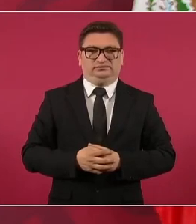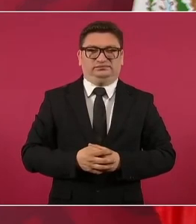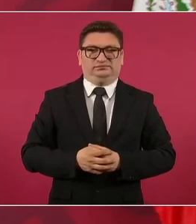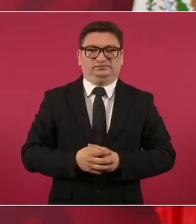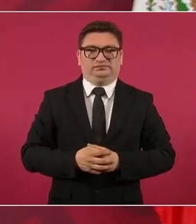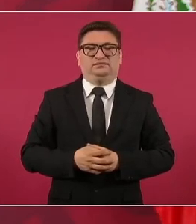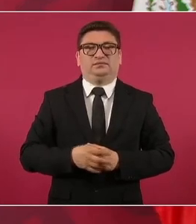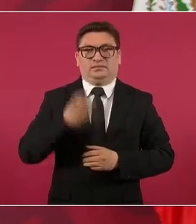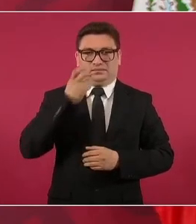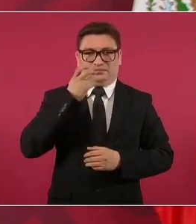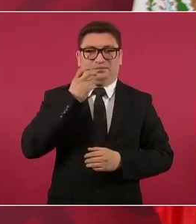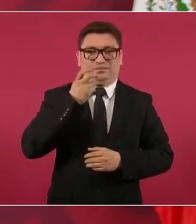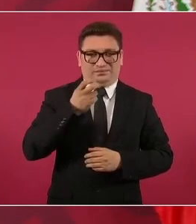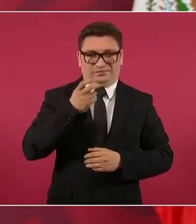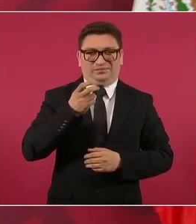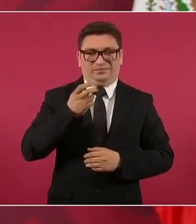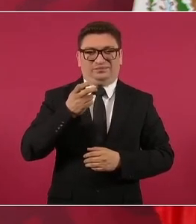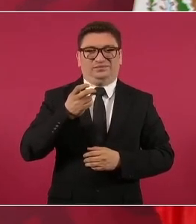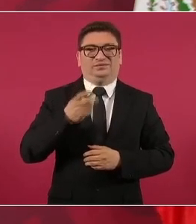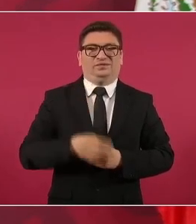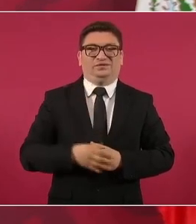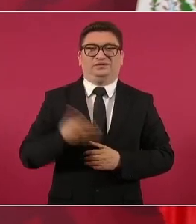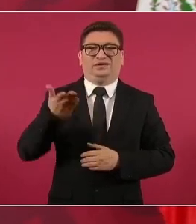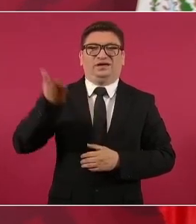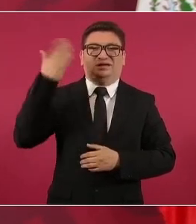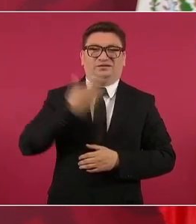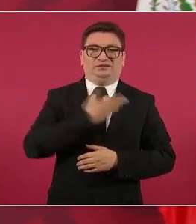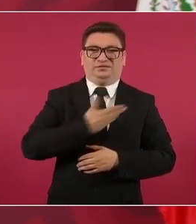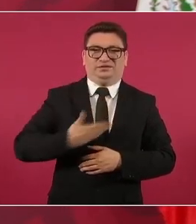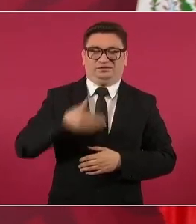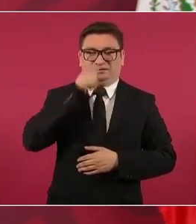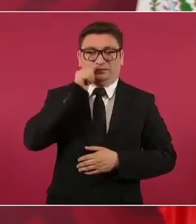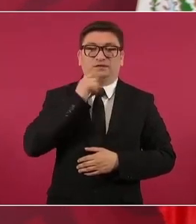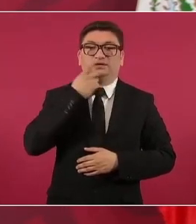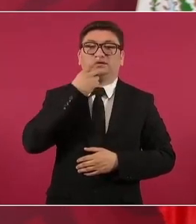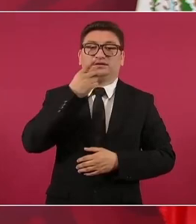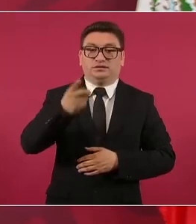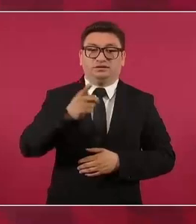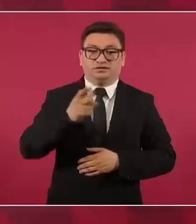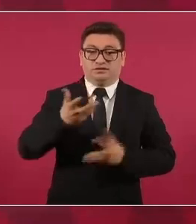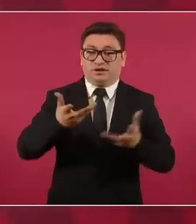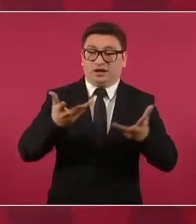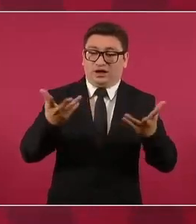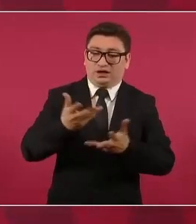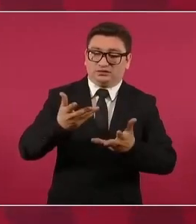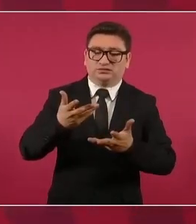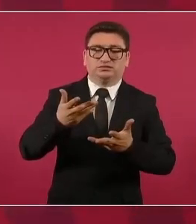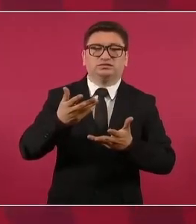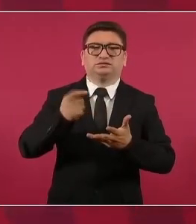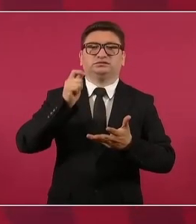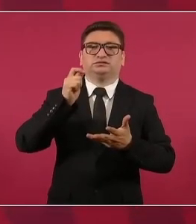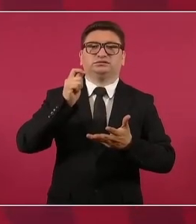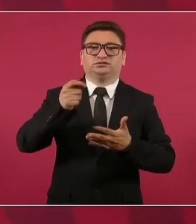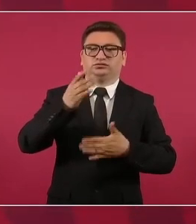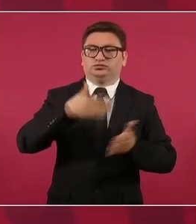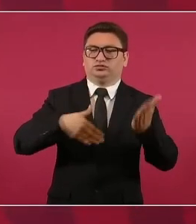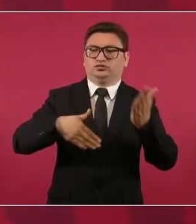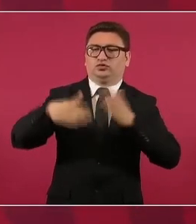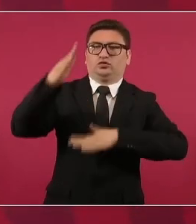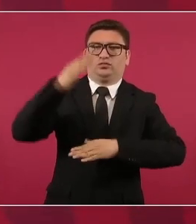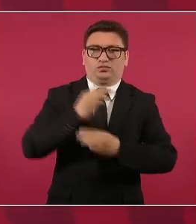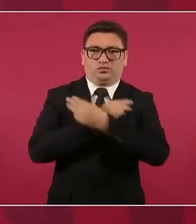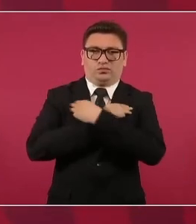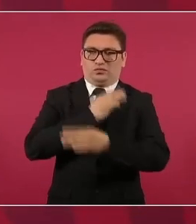Por eso decía el presidente Juárez, el triunfo de la reacción es moralmente imposible.